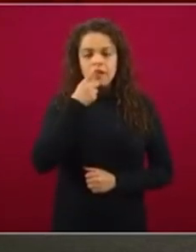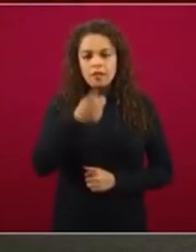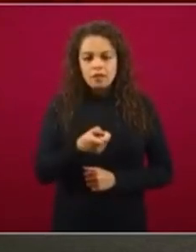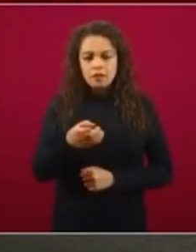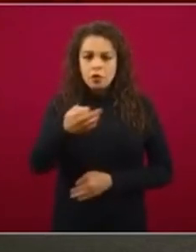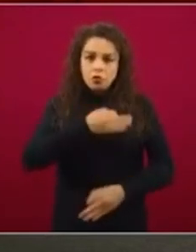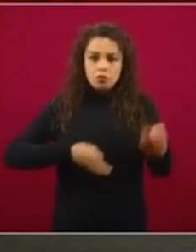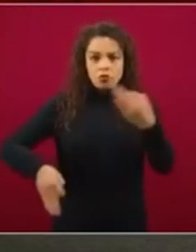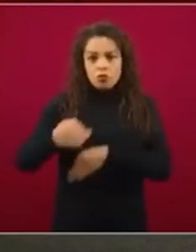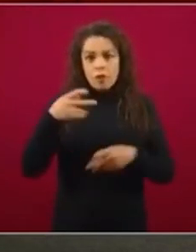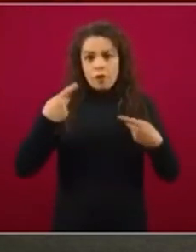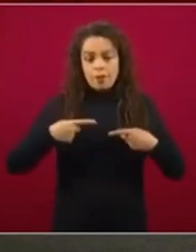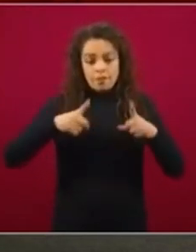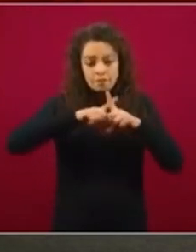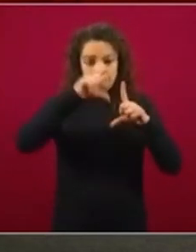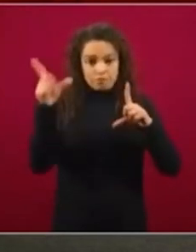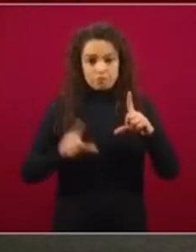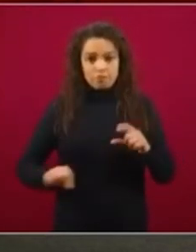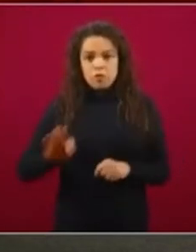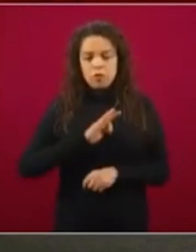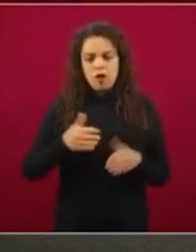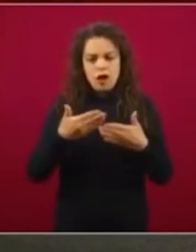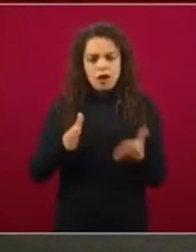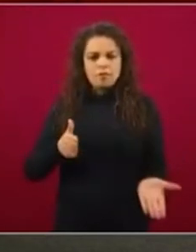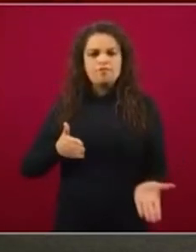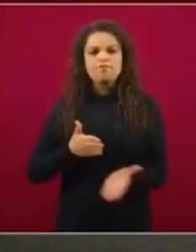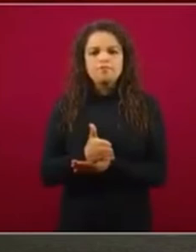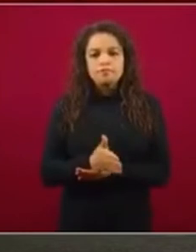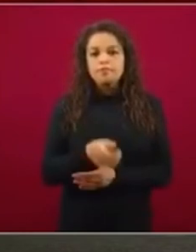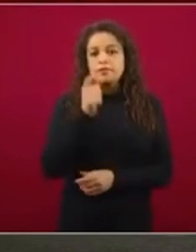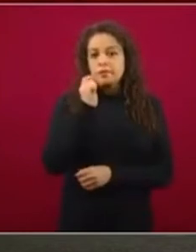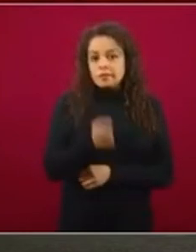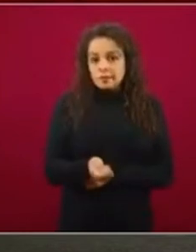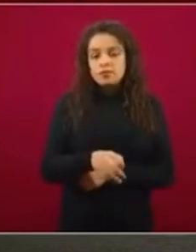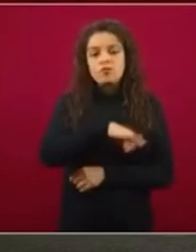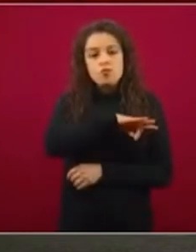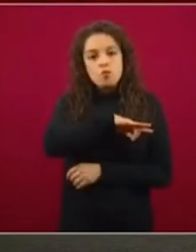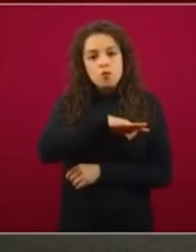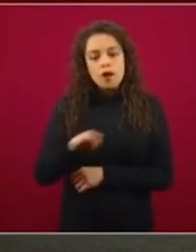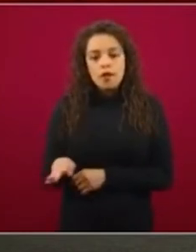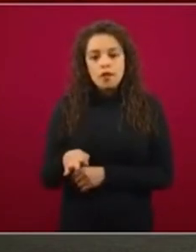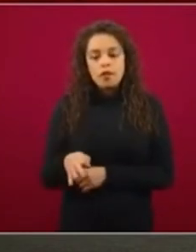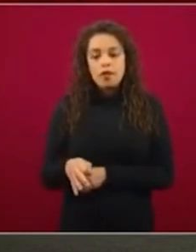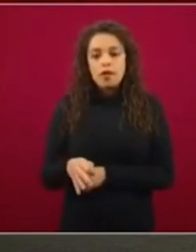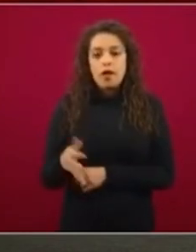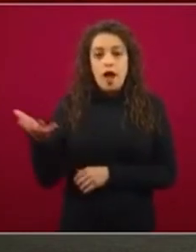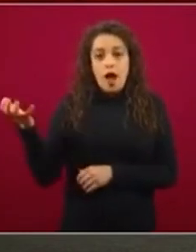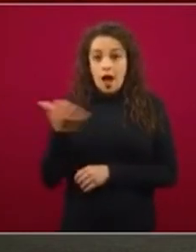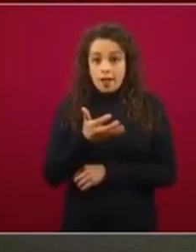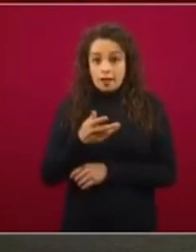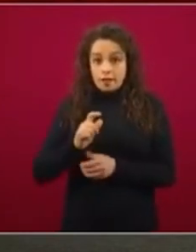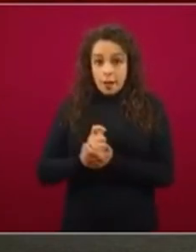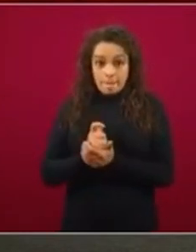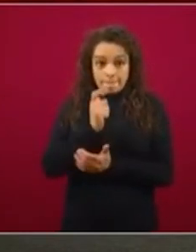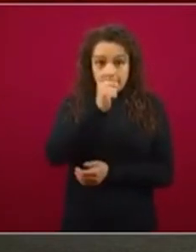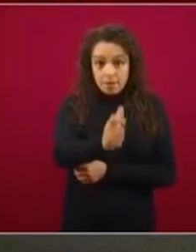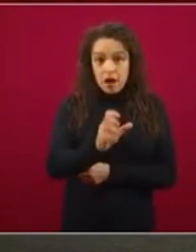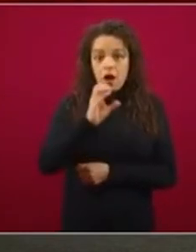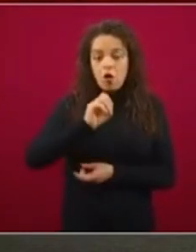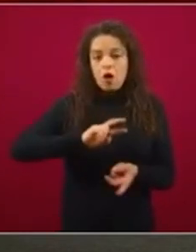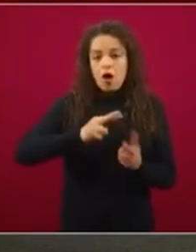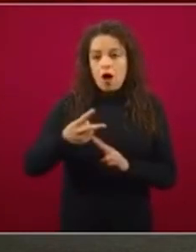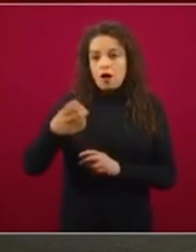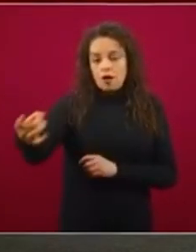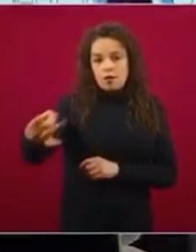los mexicanos tengan acceso a una infraestructura que les permita hacer y recibir pagos electrónicos en una manera muy